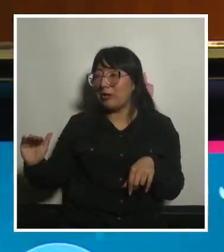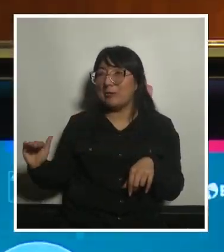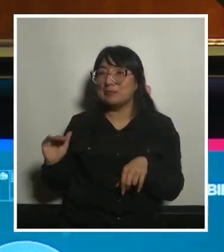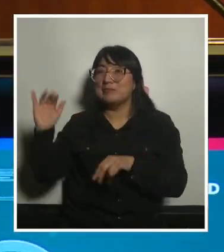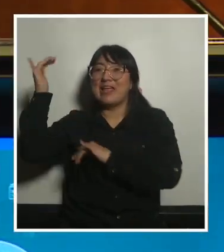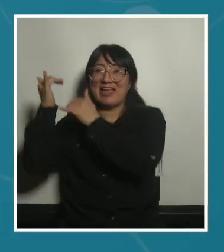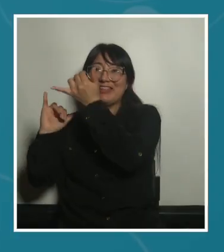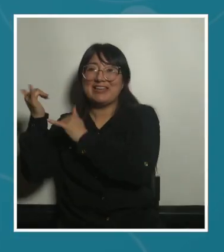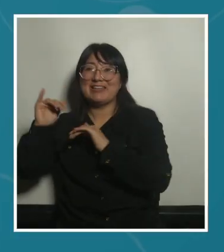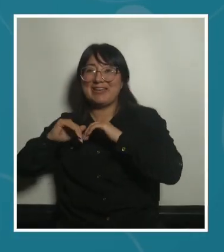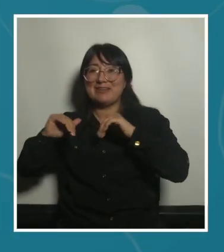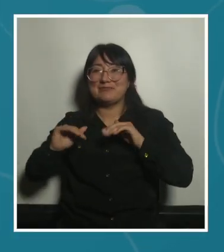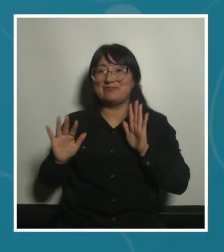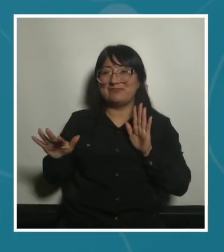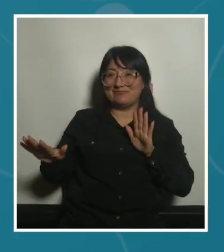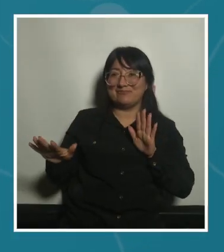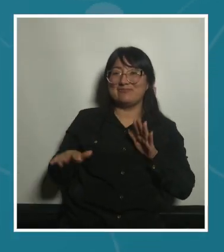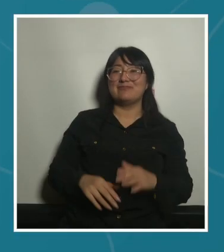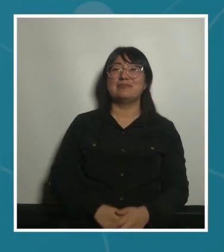entretenidas